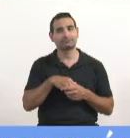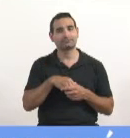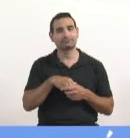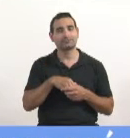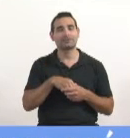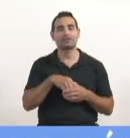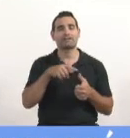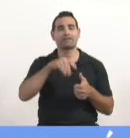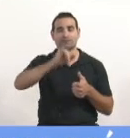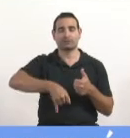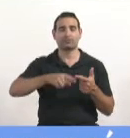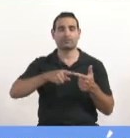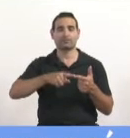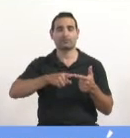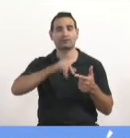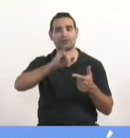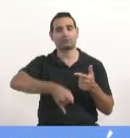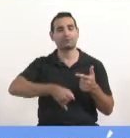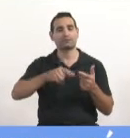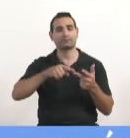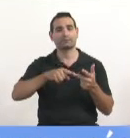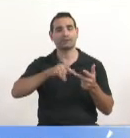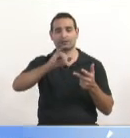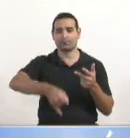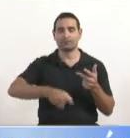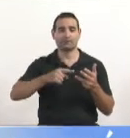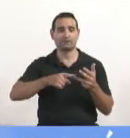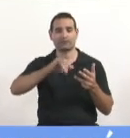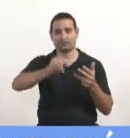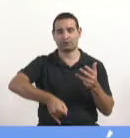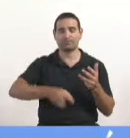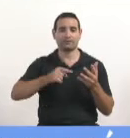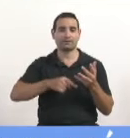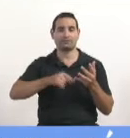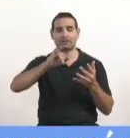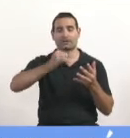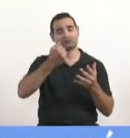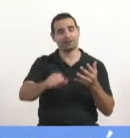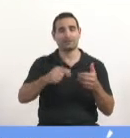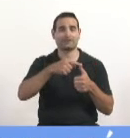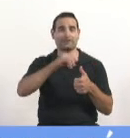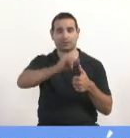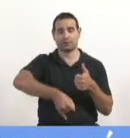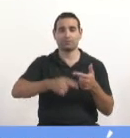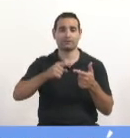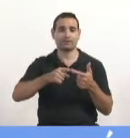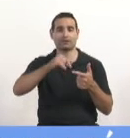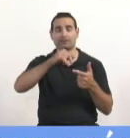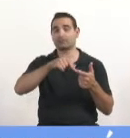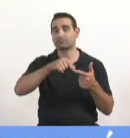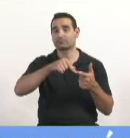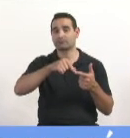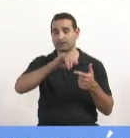Abdala de Zamora, afirmativo. López Valverde, afirmativo. Lustó, afirmativo. Lober, afirmativo. Luenzo, ausente. Marino, afirmativo. Martínez,